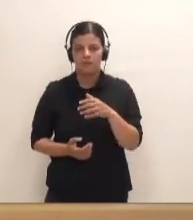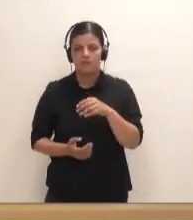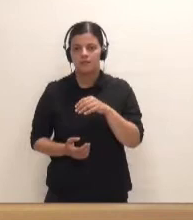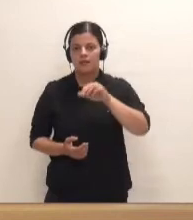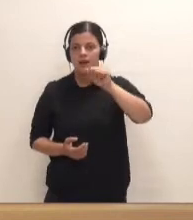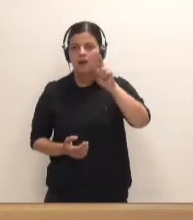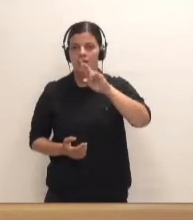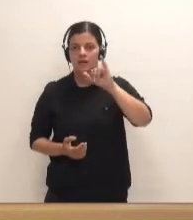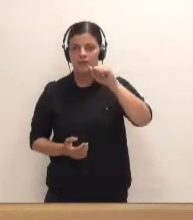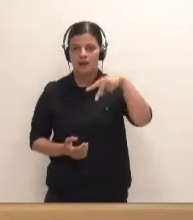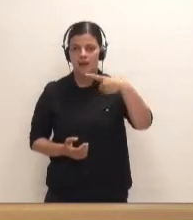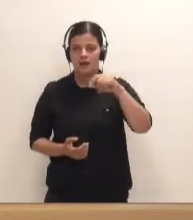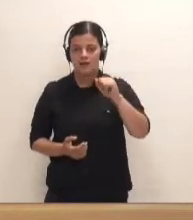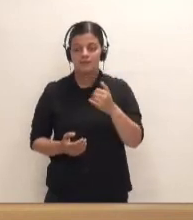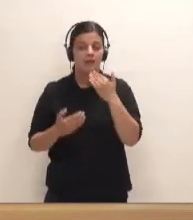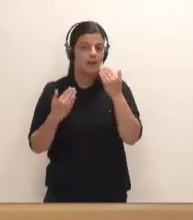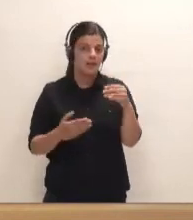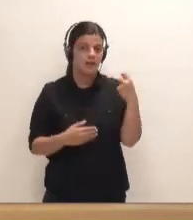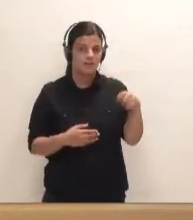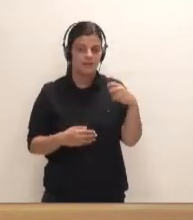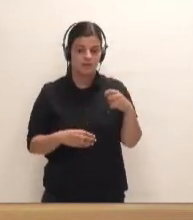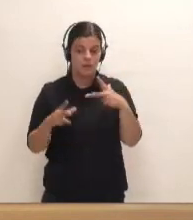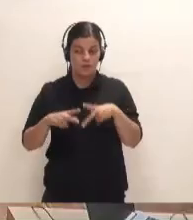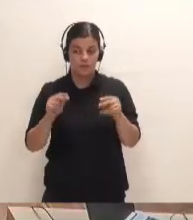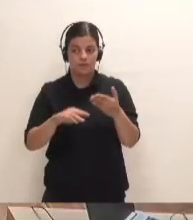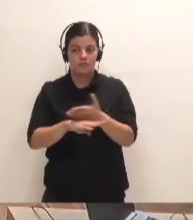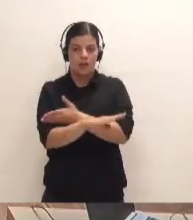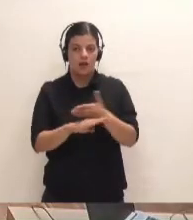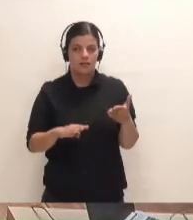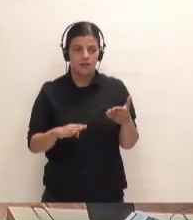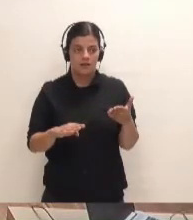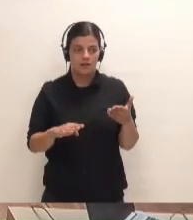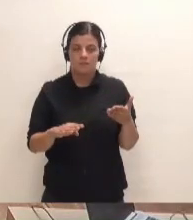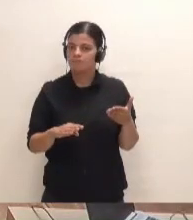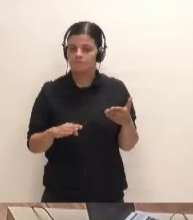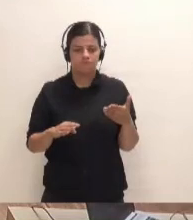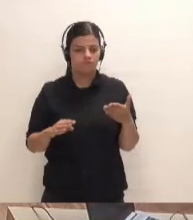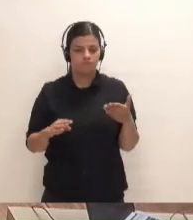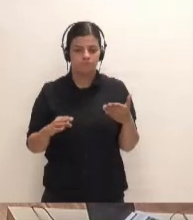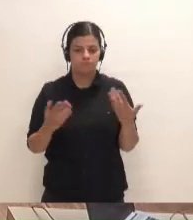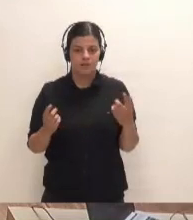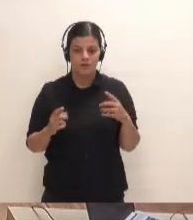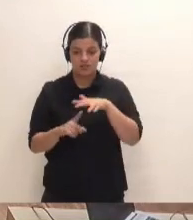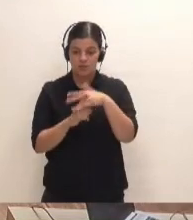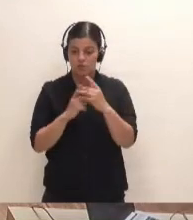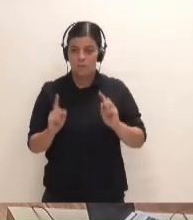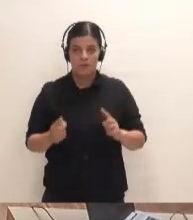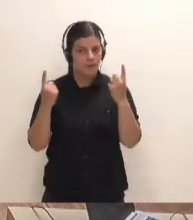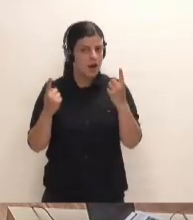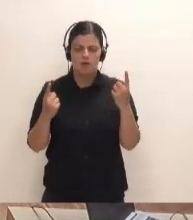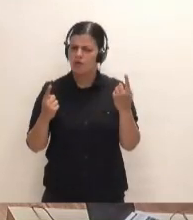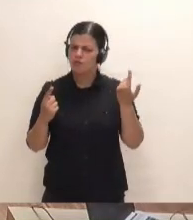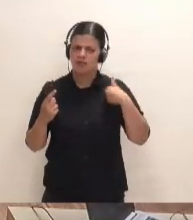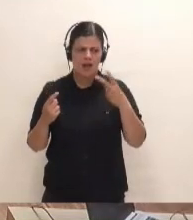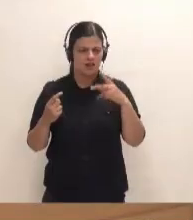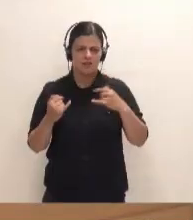Enrique Arriaga. Gracias, presidente. Para concluir, una vez más, y no es la primera de las situaciones, Tenerife ha perdido más